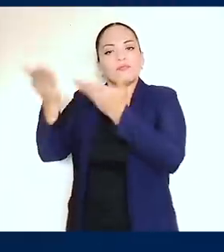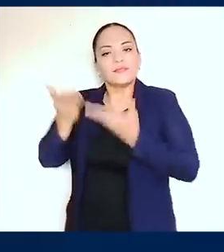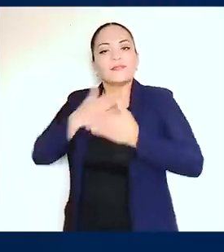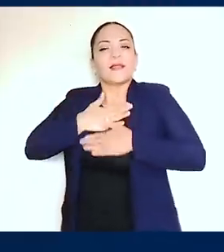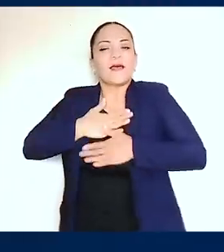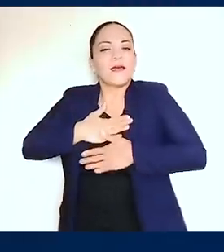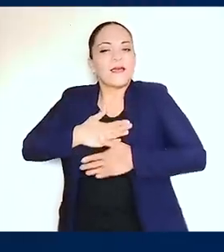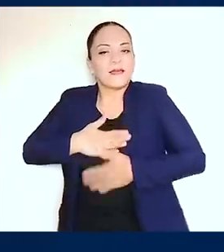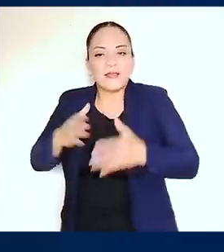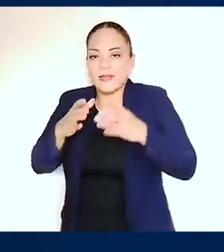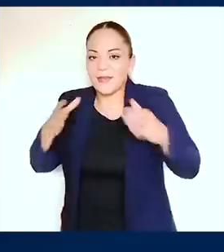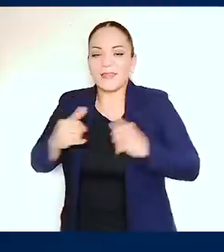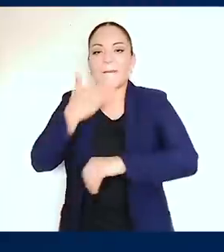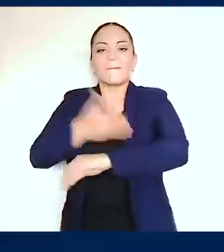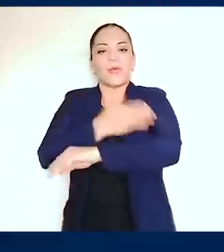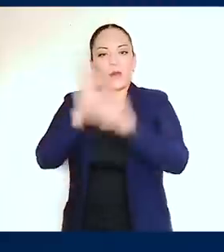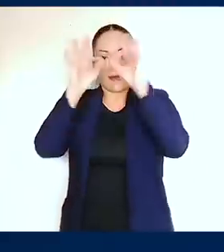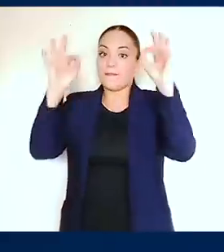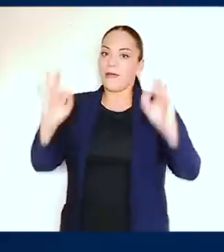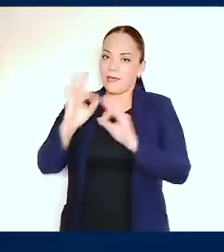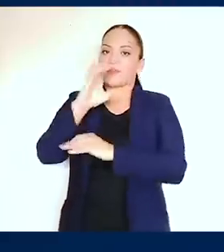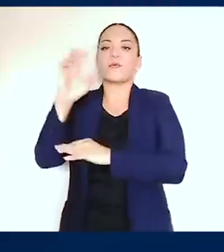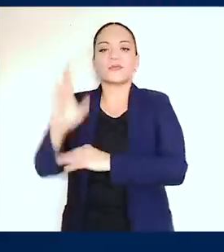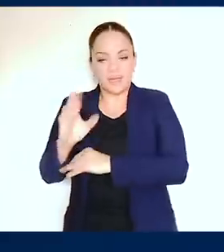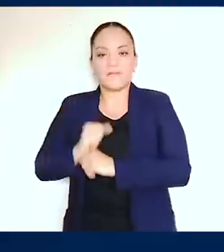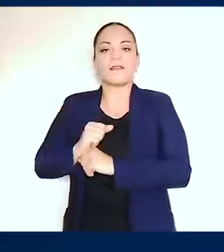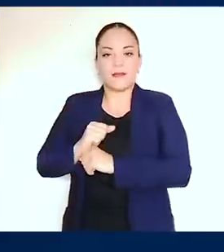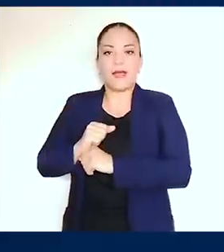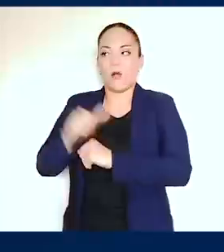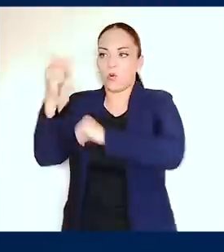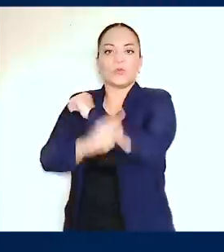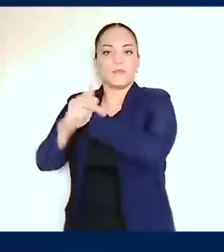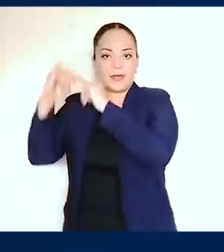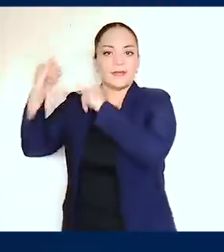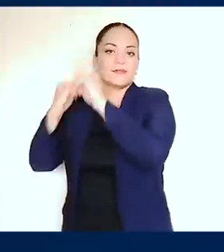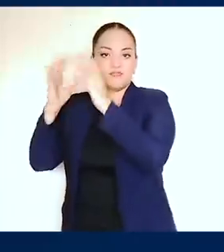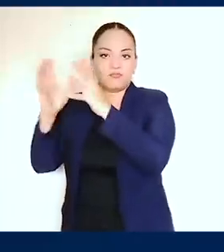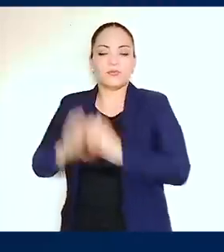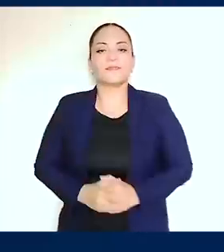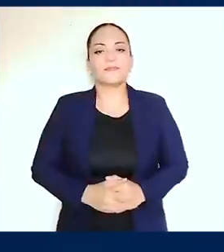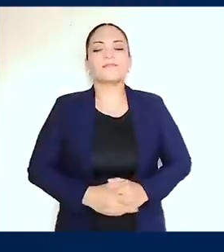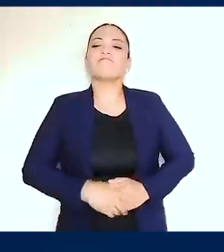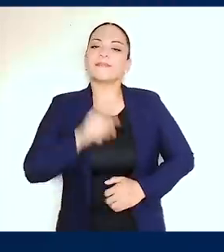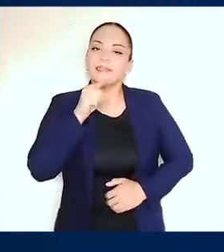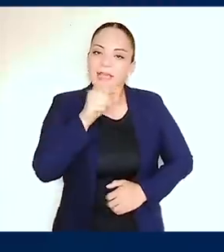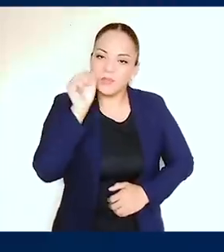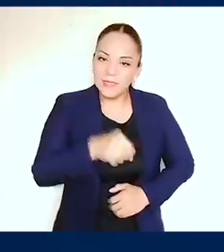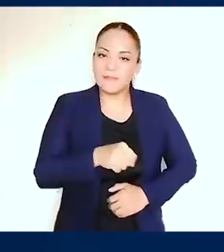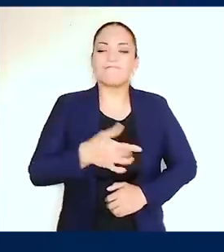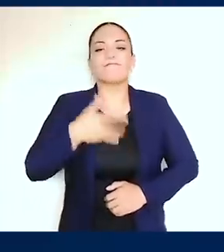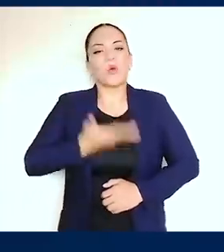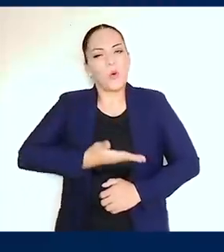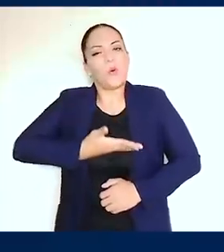tranquilidad y va a mejorar nuestra imagen al internacional. Por eso sí, me siento